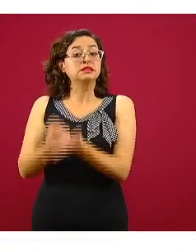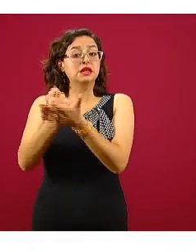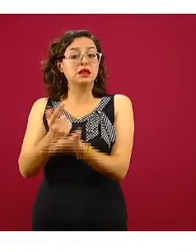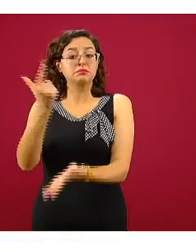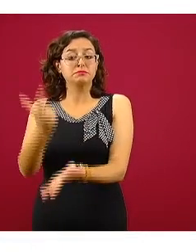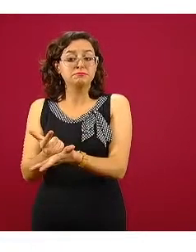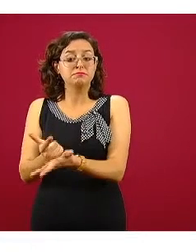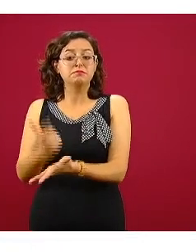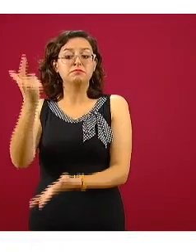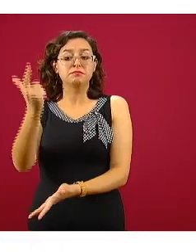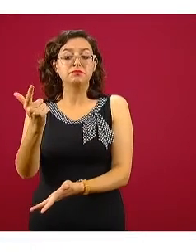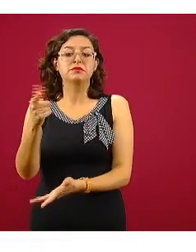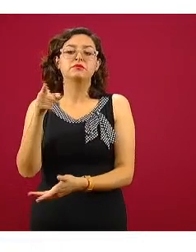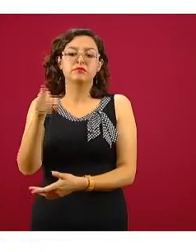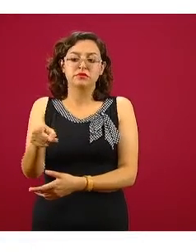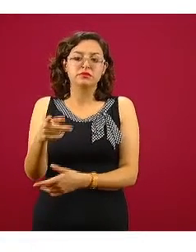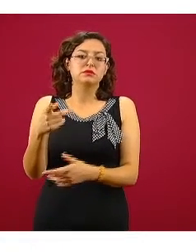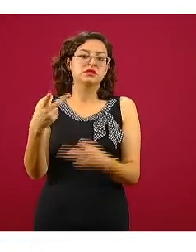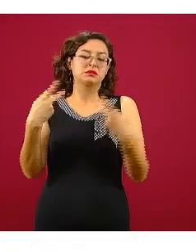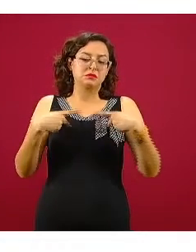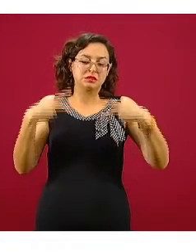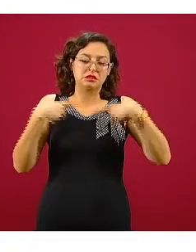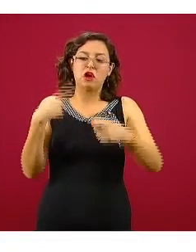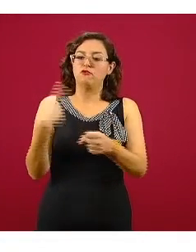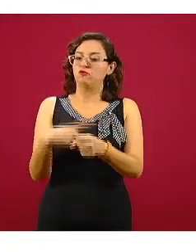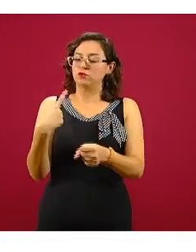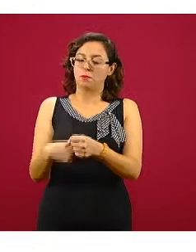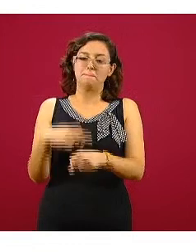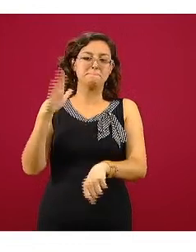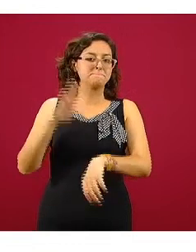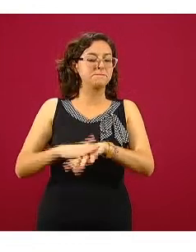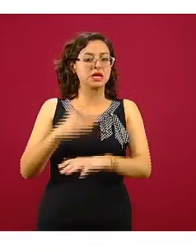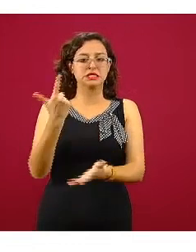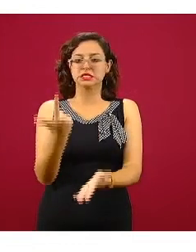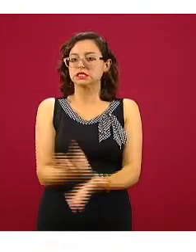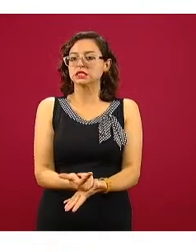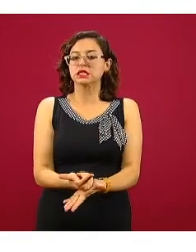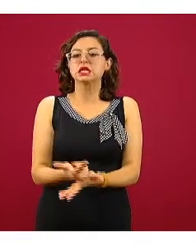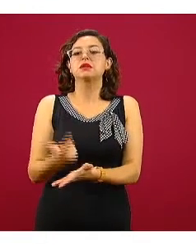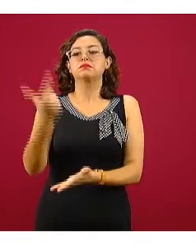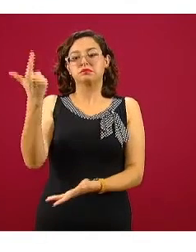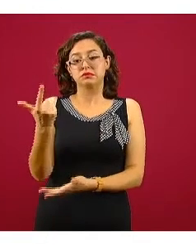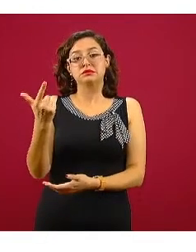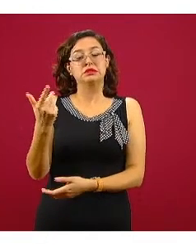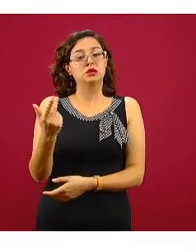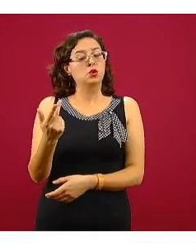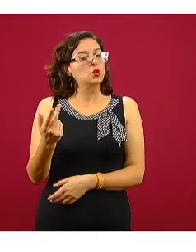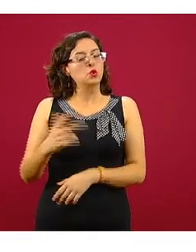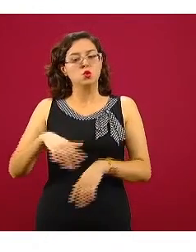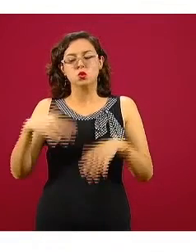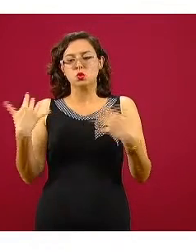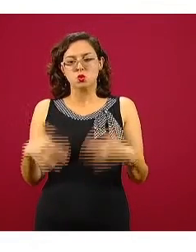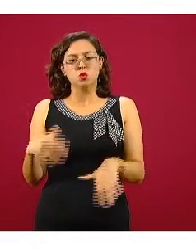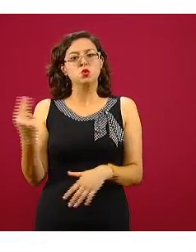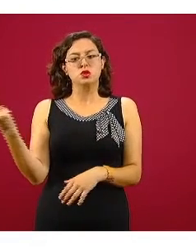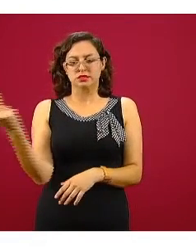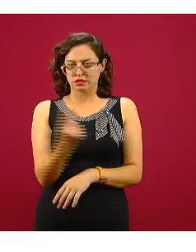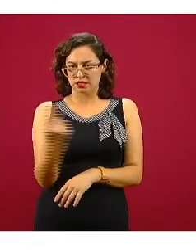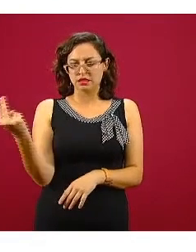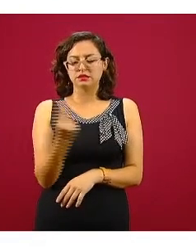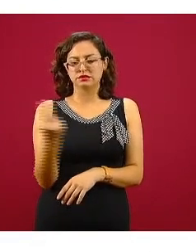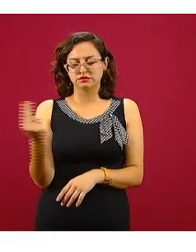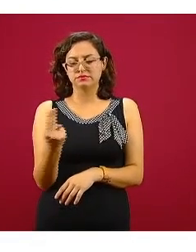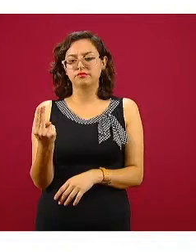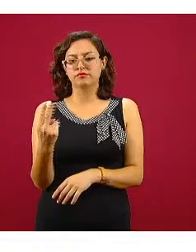intensiva reservadas para aquellos pacientes que tienen las complicaciones más graves, que se consideran críticos y que por lo tanto requieren